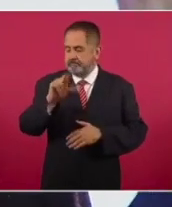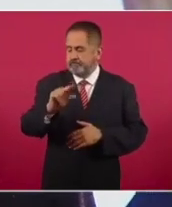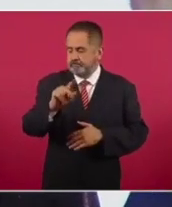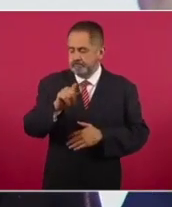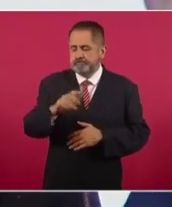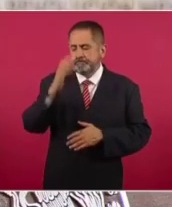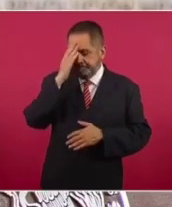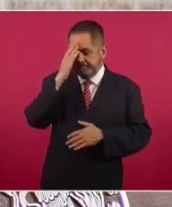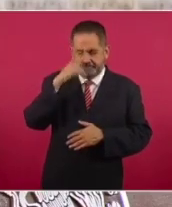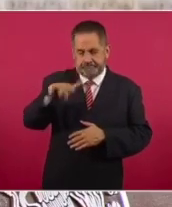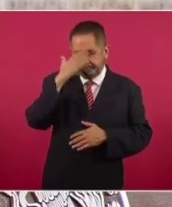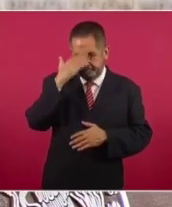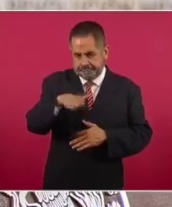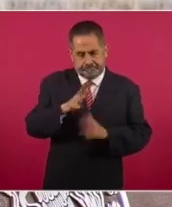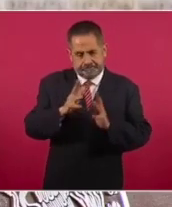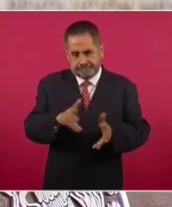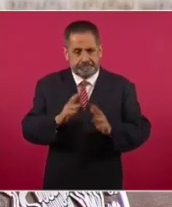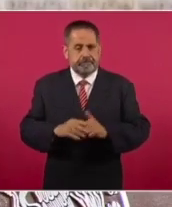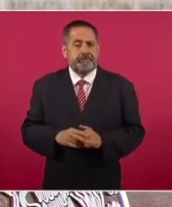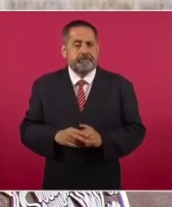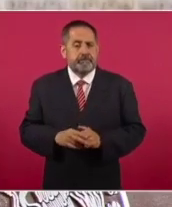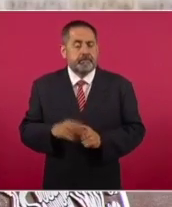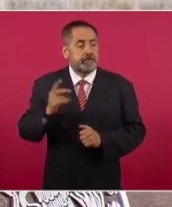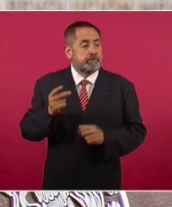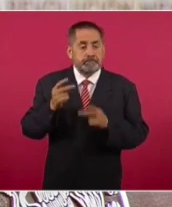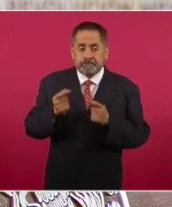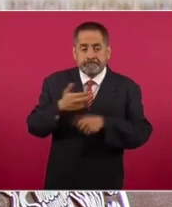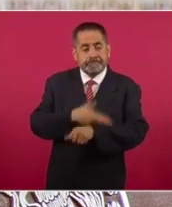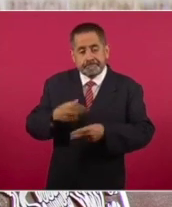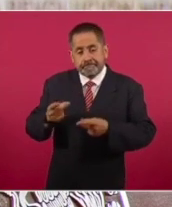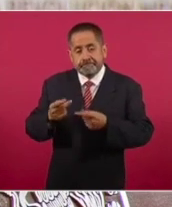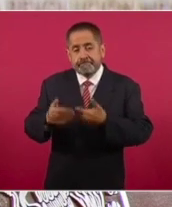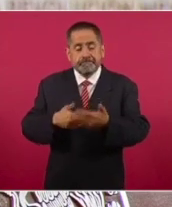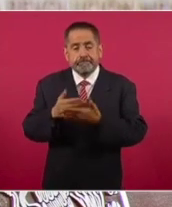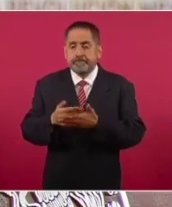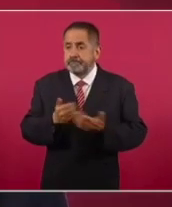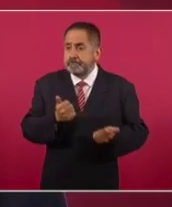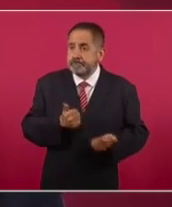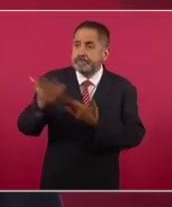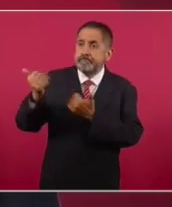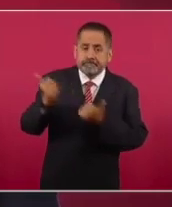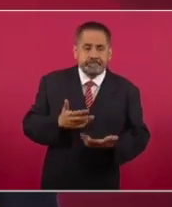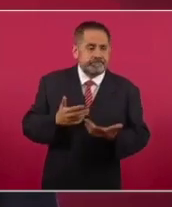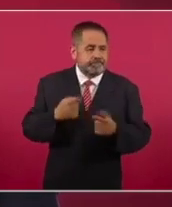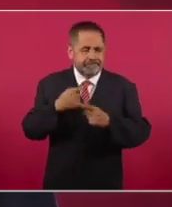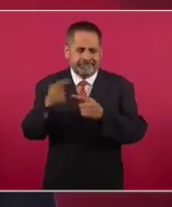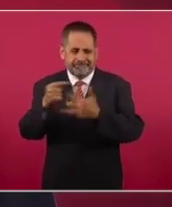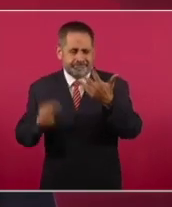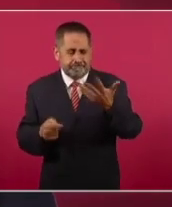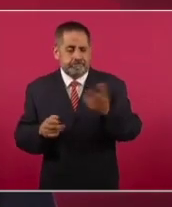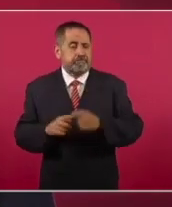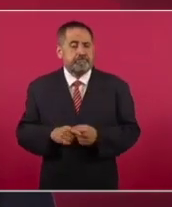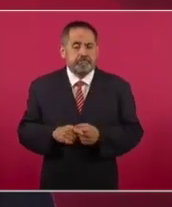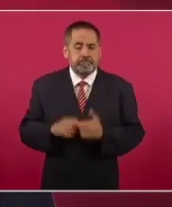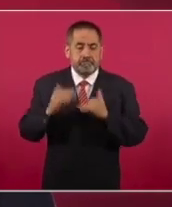conocen que están establecidos, acelerar la apertura a importaciones de básicos, limitar la